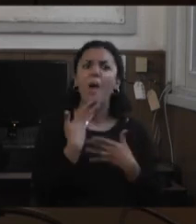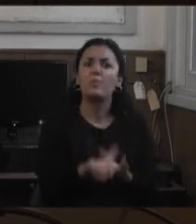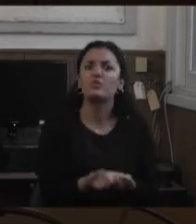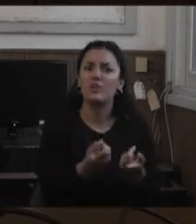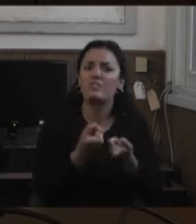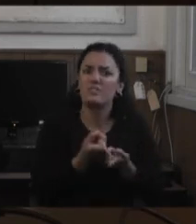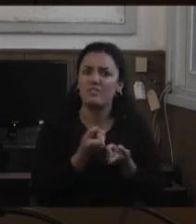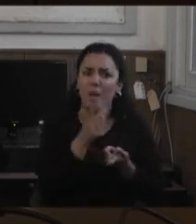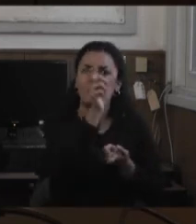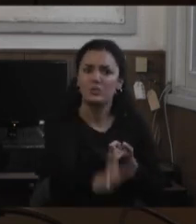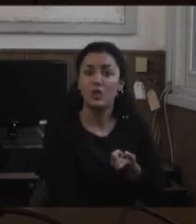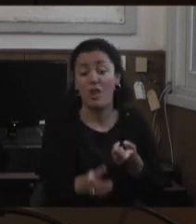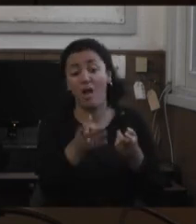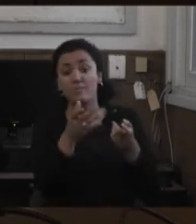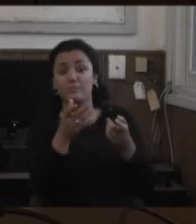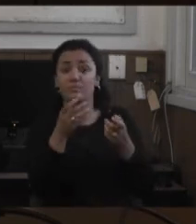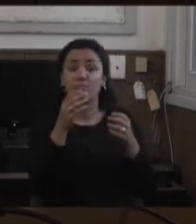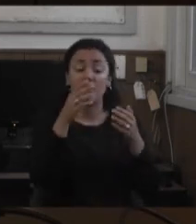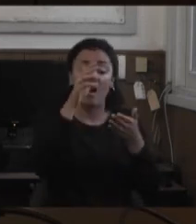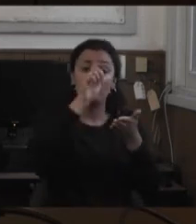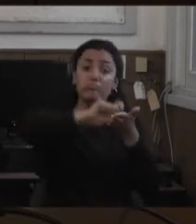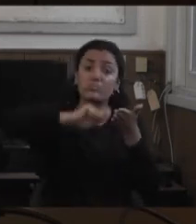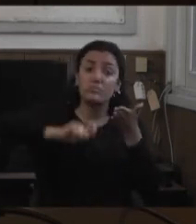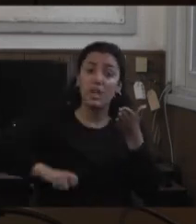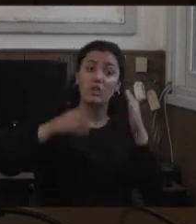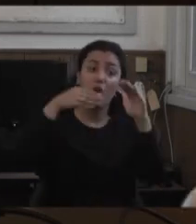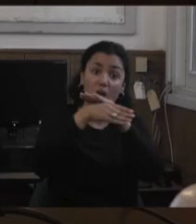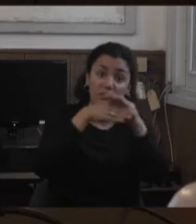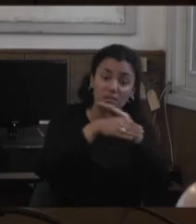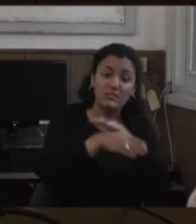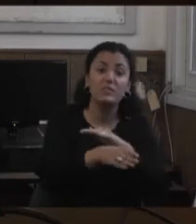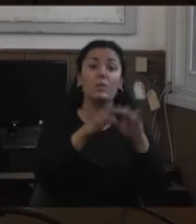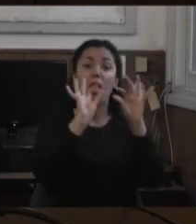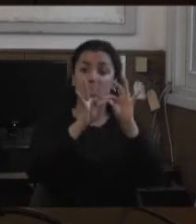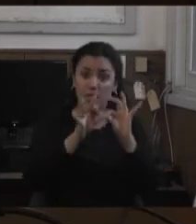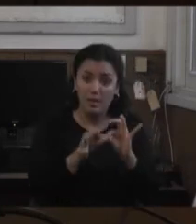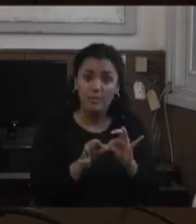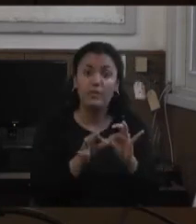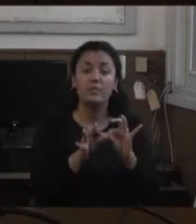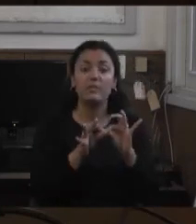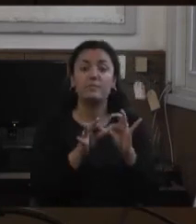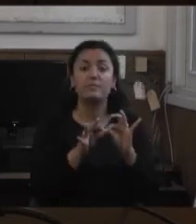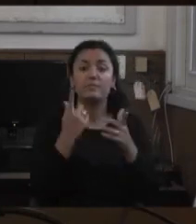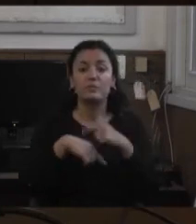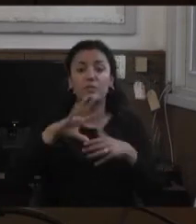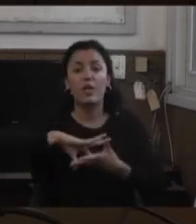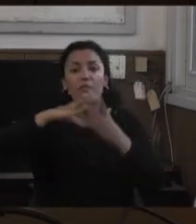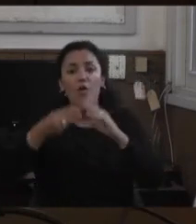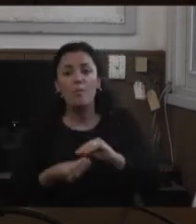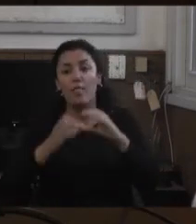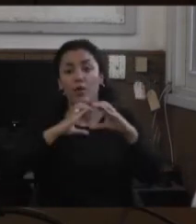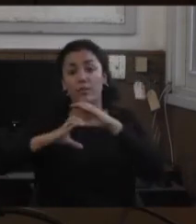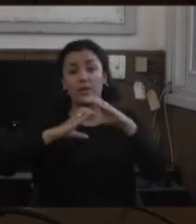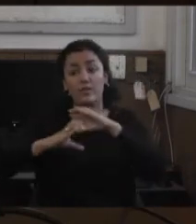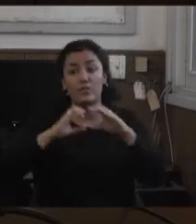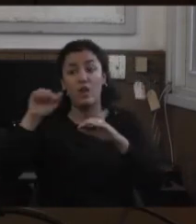señas textos accesibles becas acompañamiento pero el formato de esa comunicación ahí no se ven pero